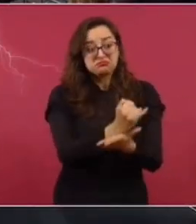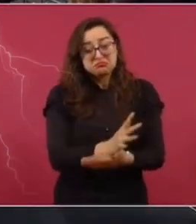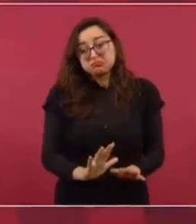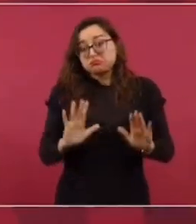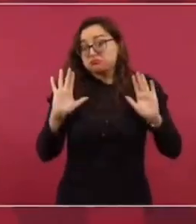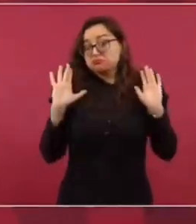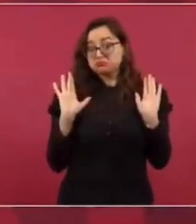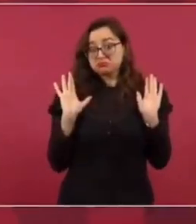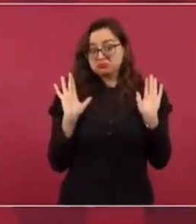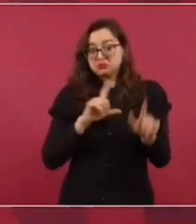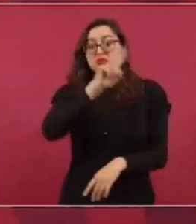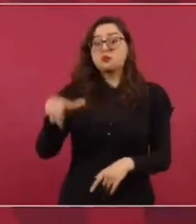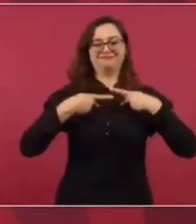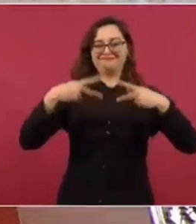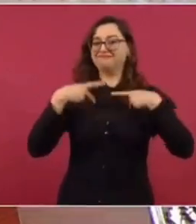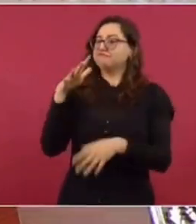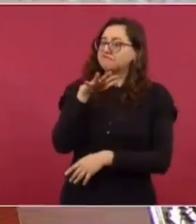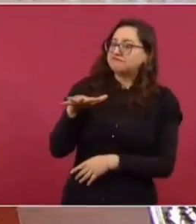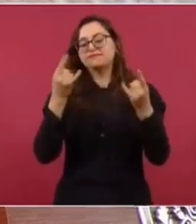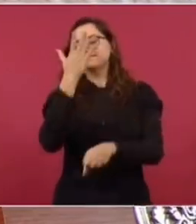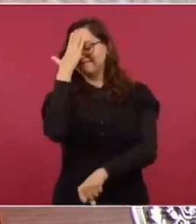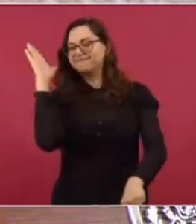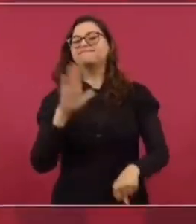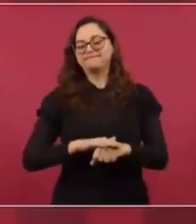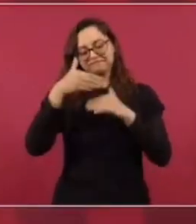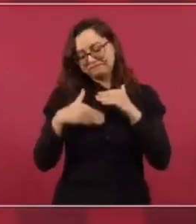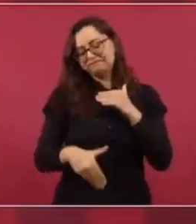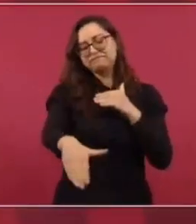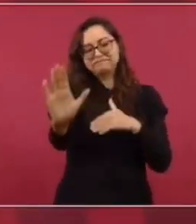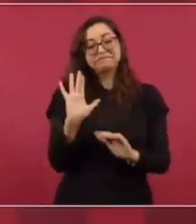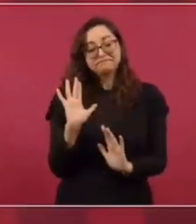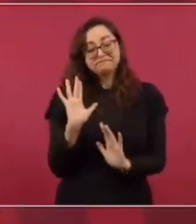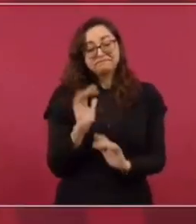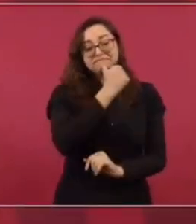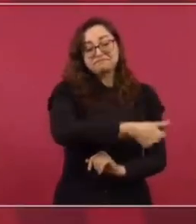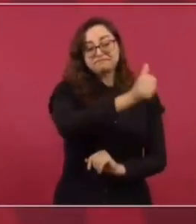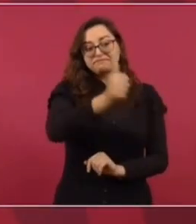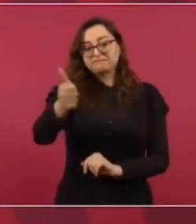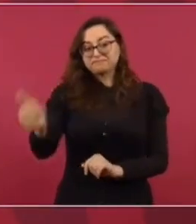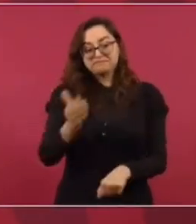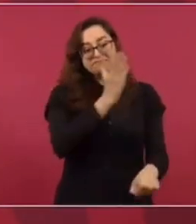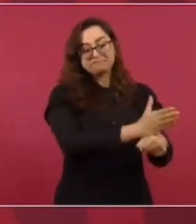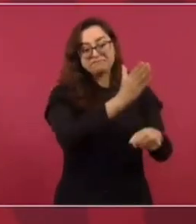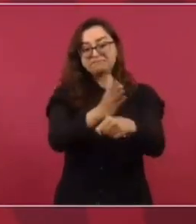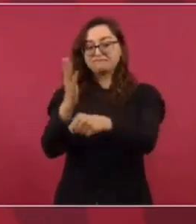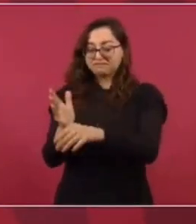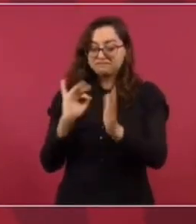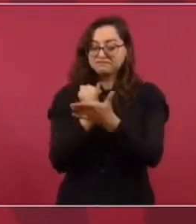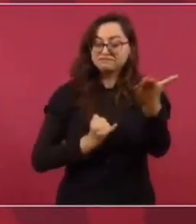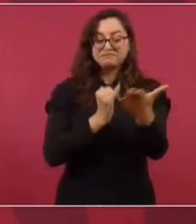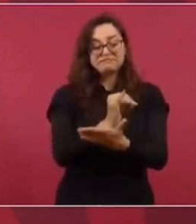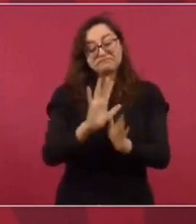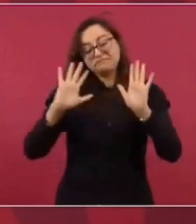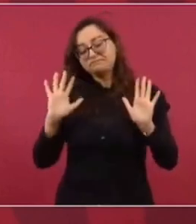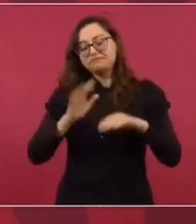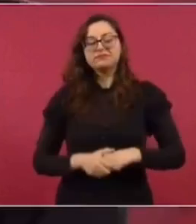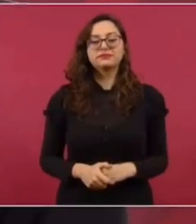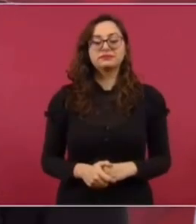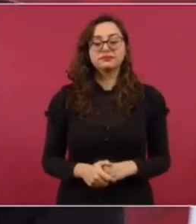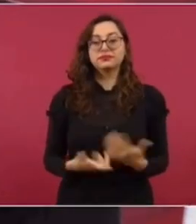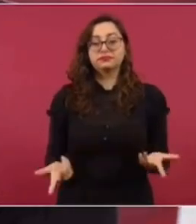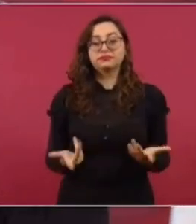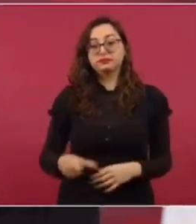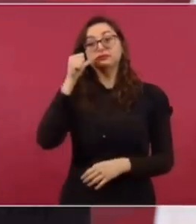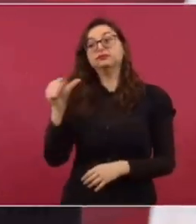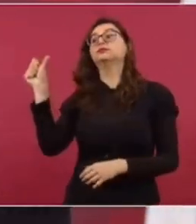¿quién va a juzgar? El pueblo. La historia es la que va a poner a cada quien en su sitio. Yo quiero eso sí, agradecer a los que